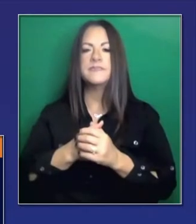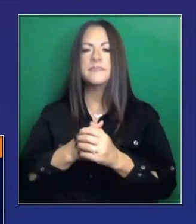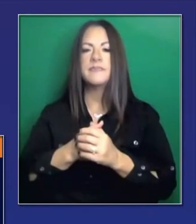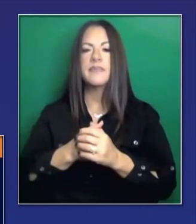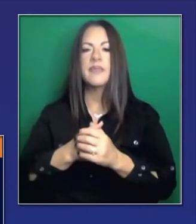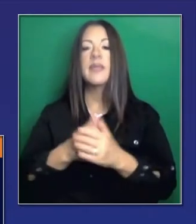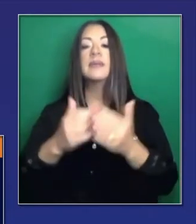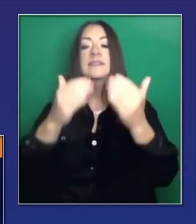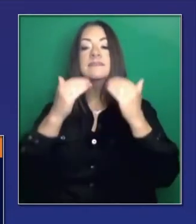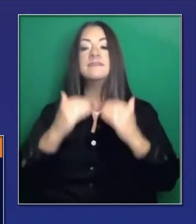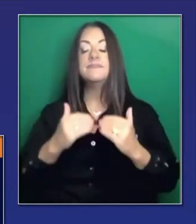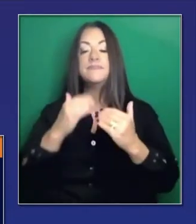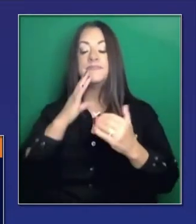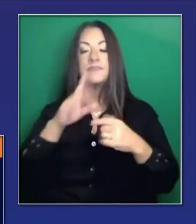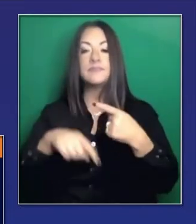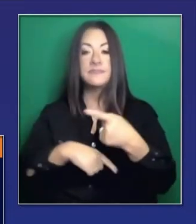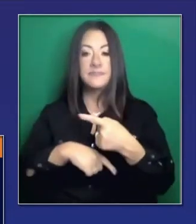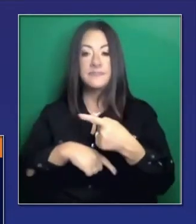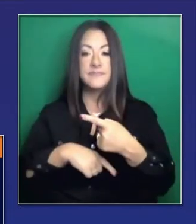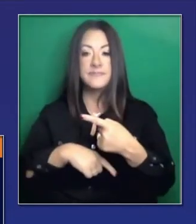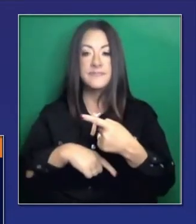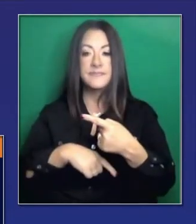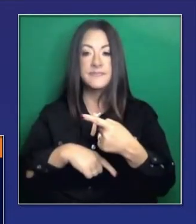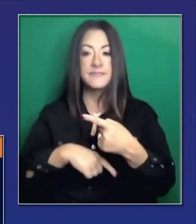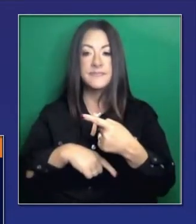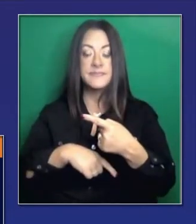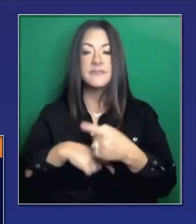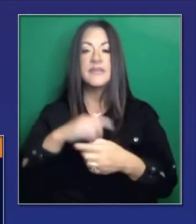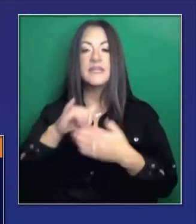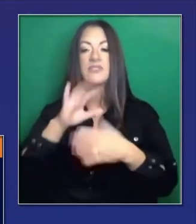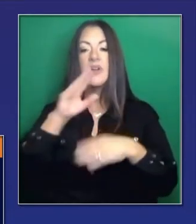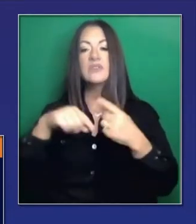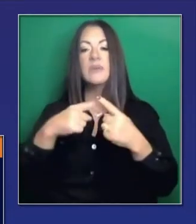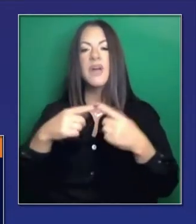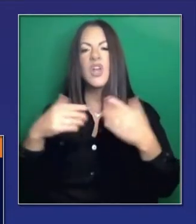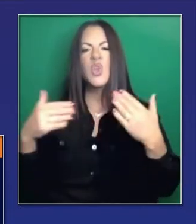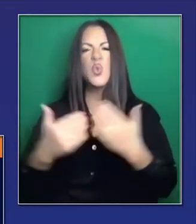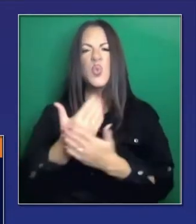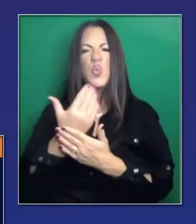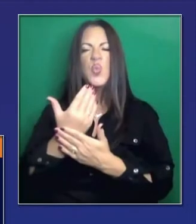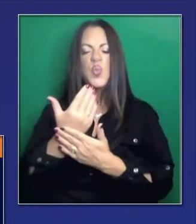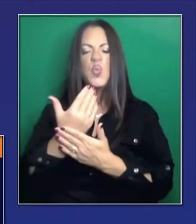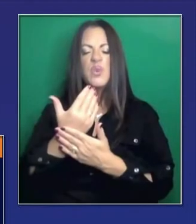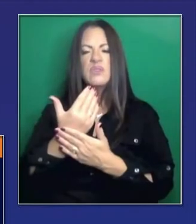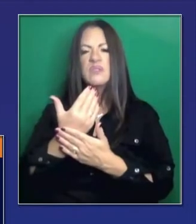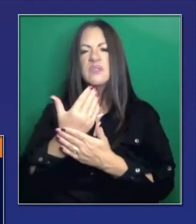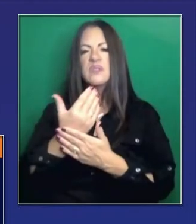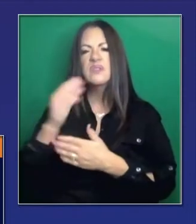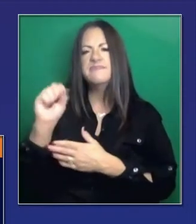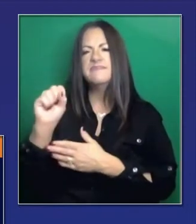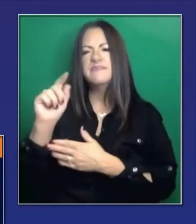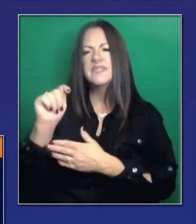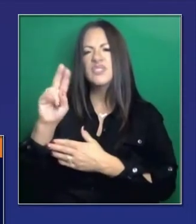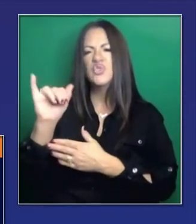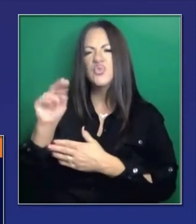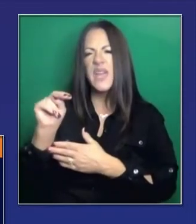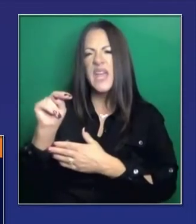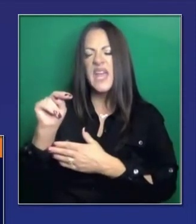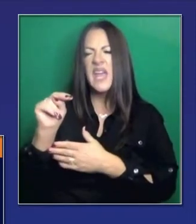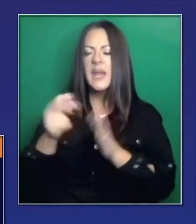traerles las últimas noticias sobre las condiciones de una forma más consistente. La nueva cepa. Mencionada la semana pasada.